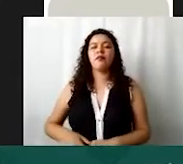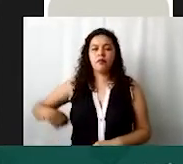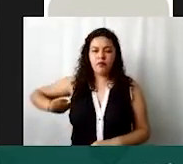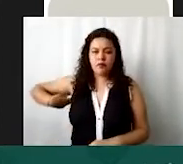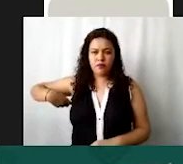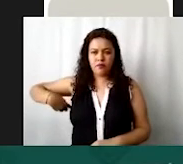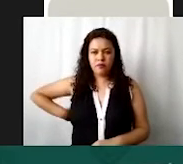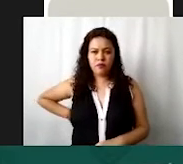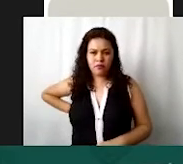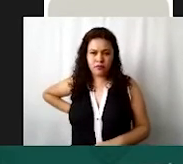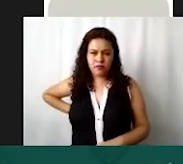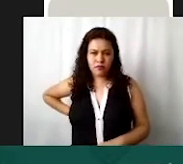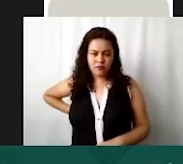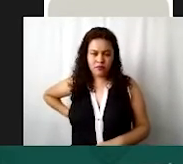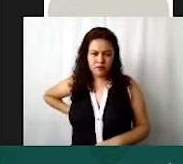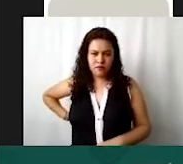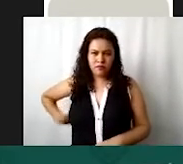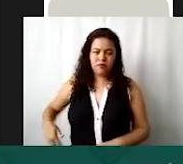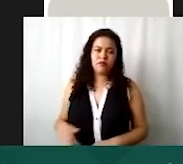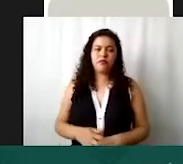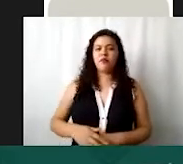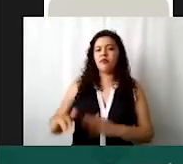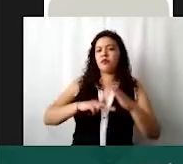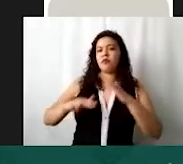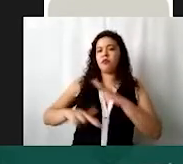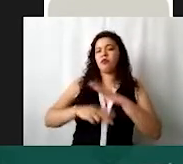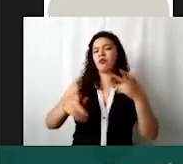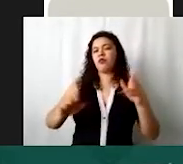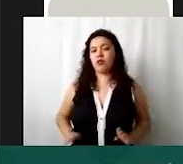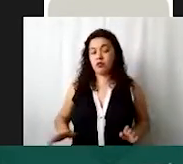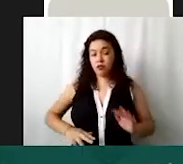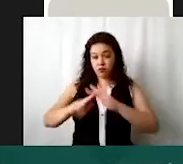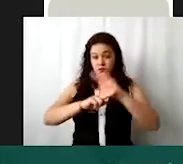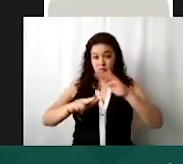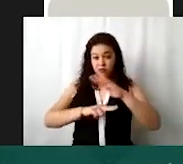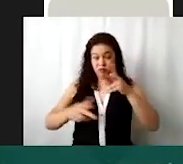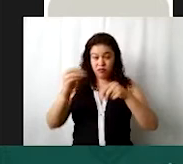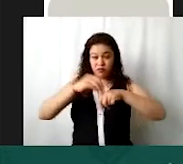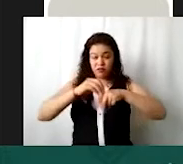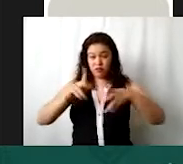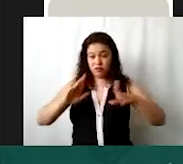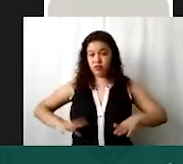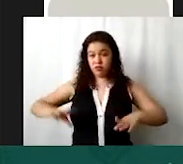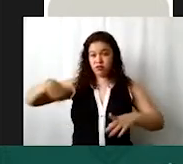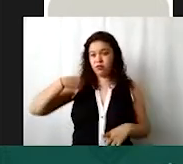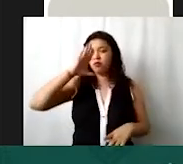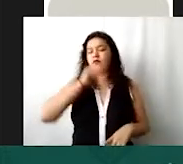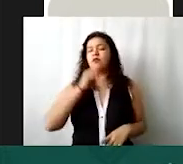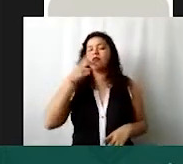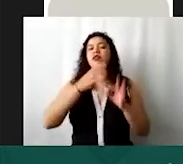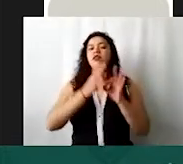en las percepciones seleccionamos el tipo de honorario si no seleccionas el tipo de honorario no te deja guardarlo entonces es importante